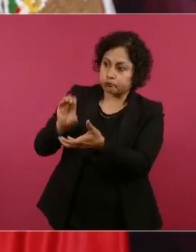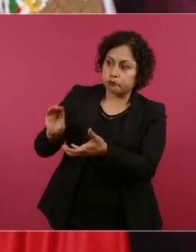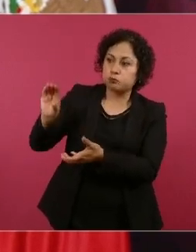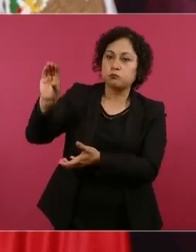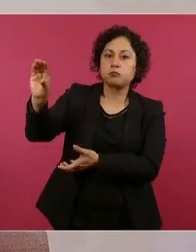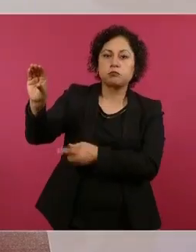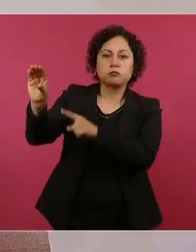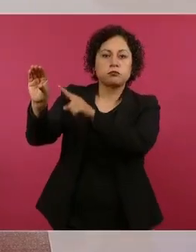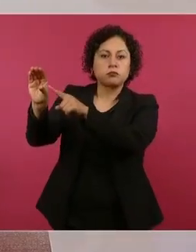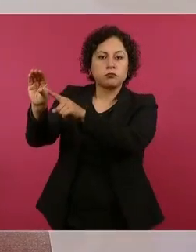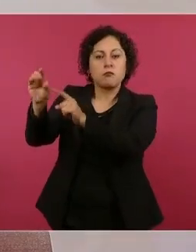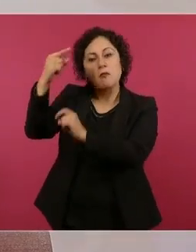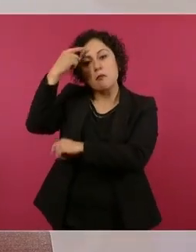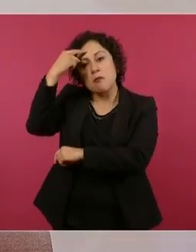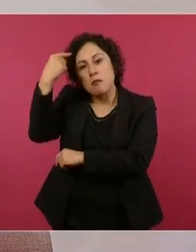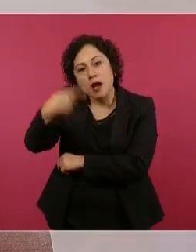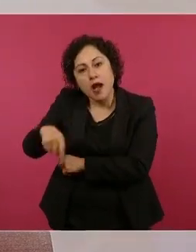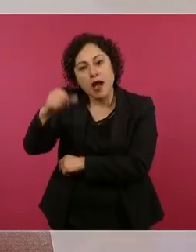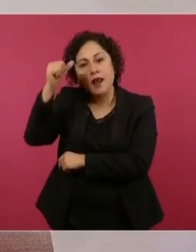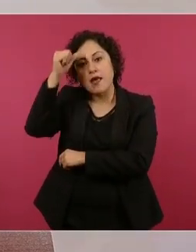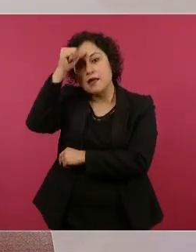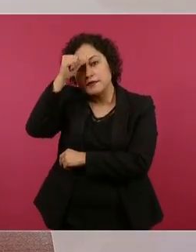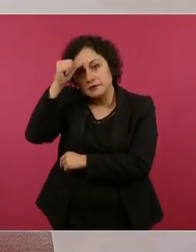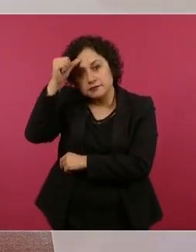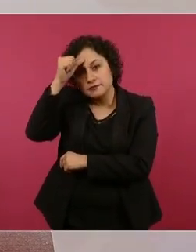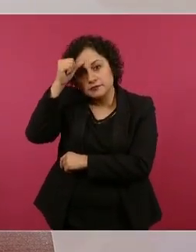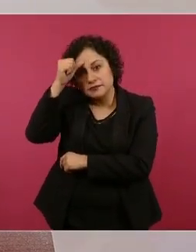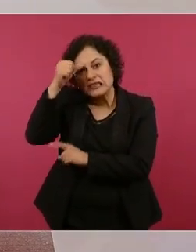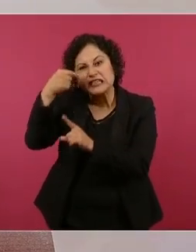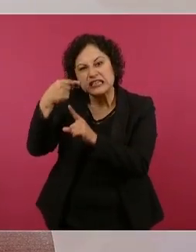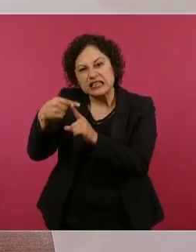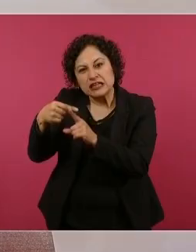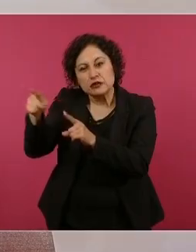a la iglesia.